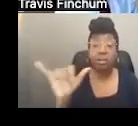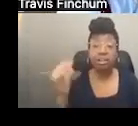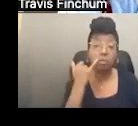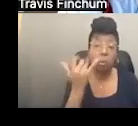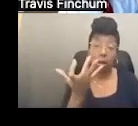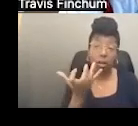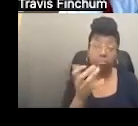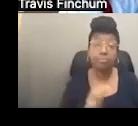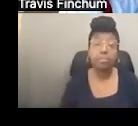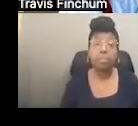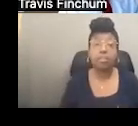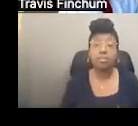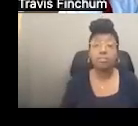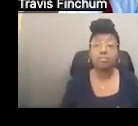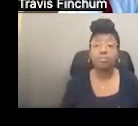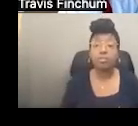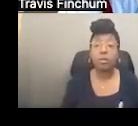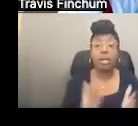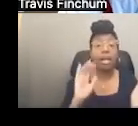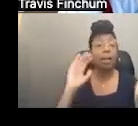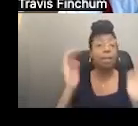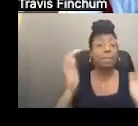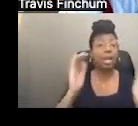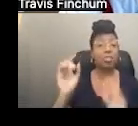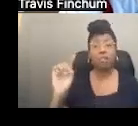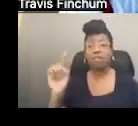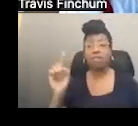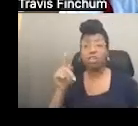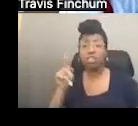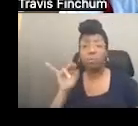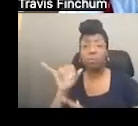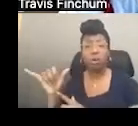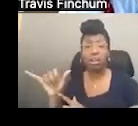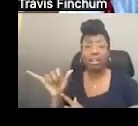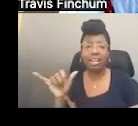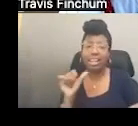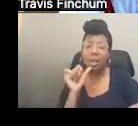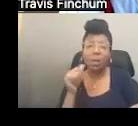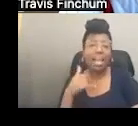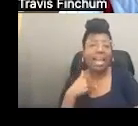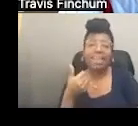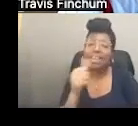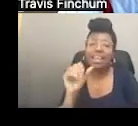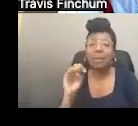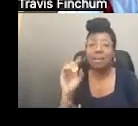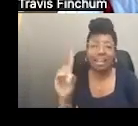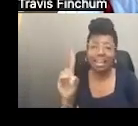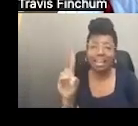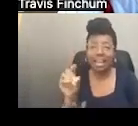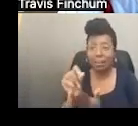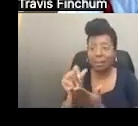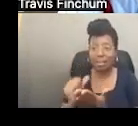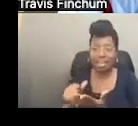Entonces, contrastar esto con la otra categoría de fideicomiso de terceros. No hay